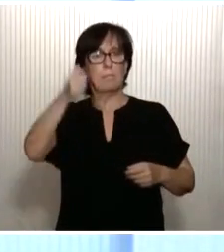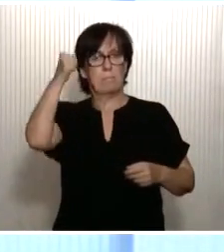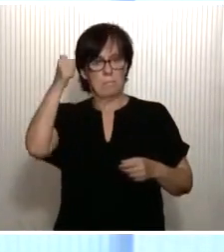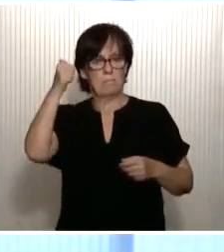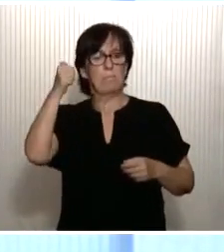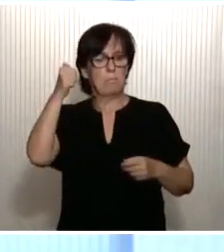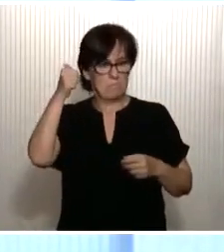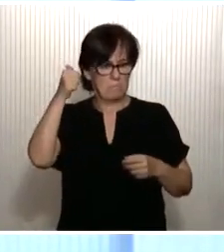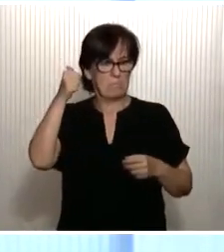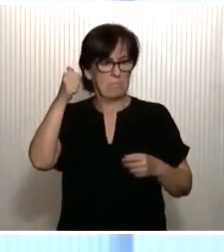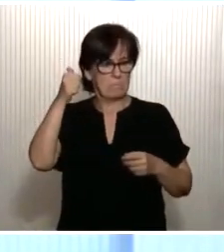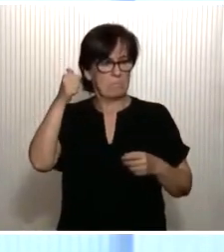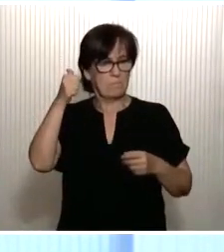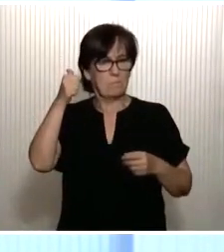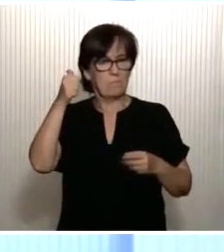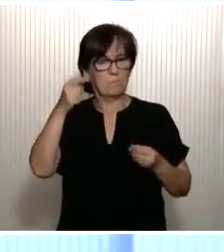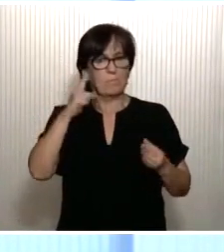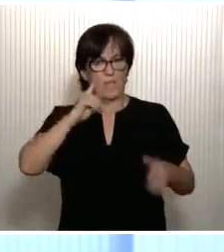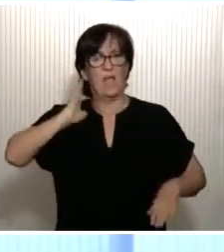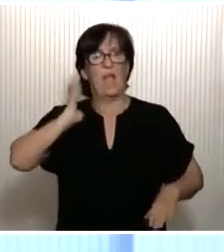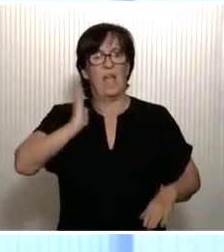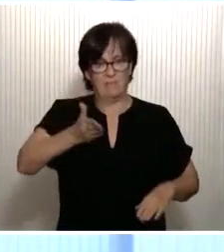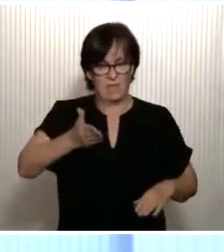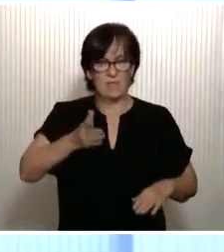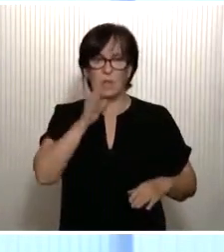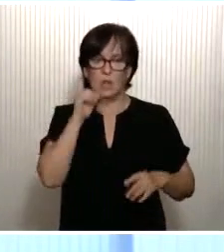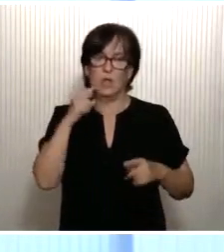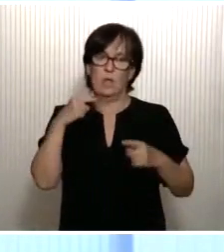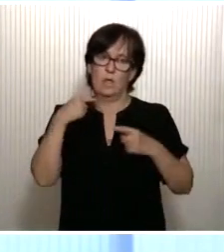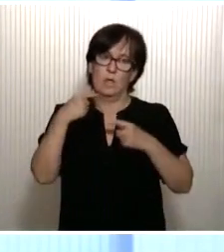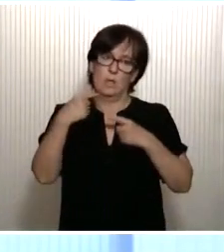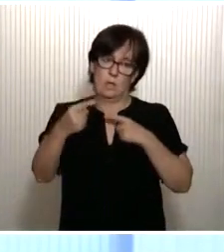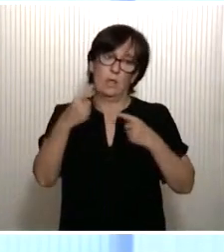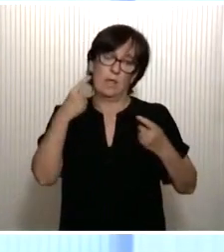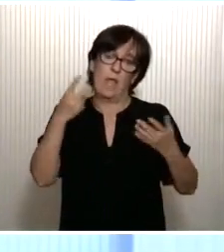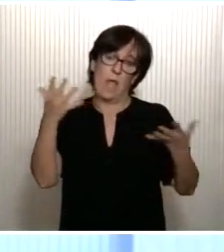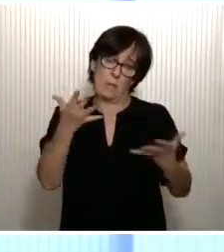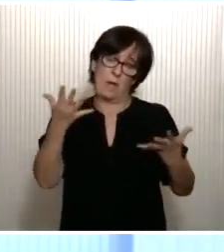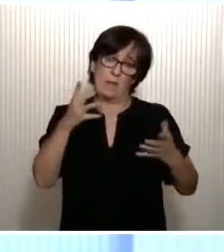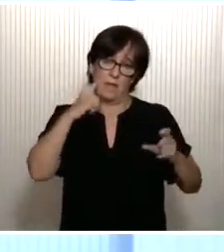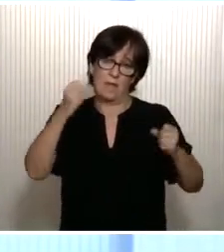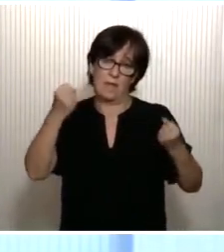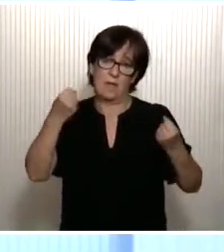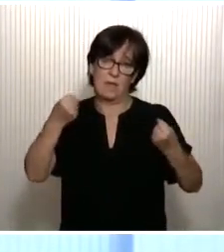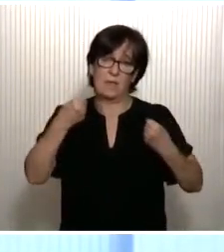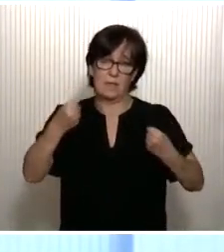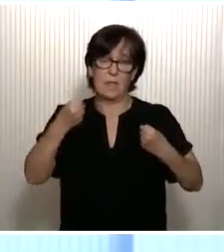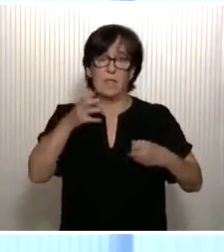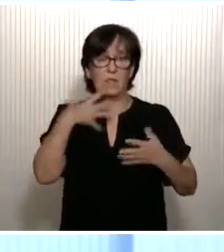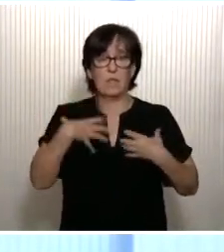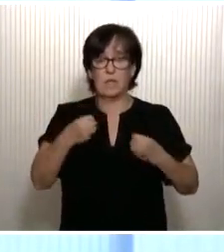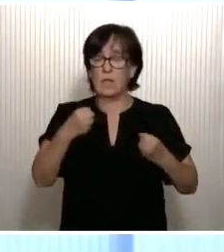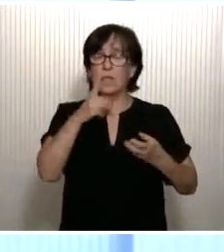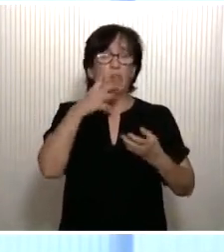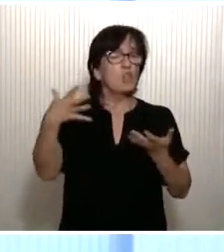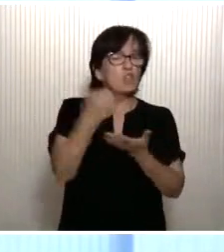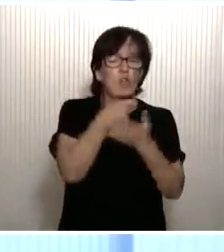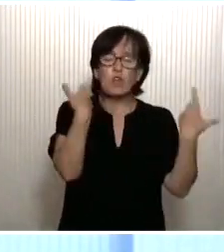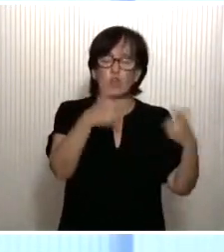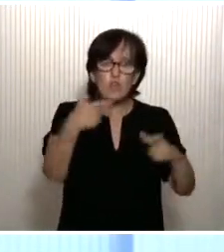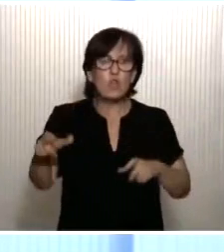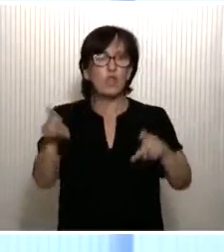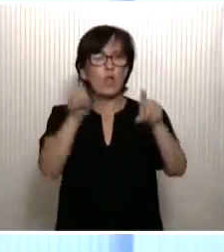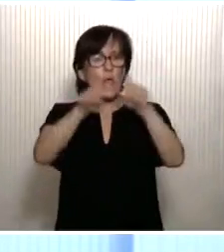afectados como consecuencia de esta emergencia sanitaria. De todos los sectores económicos. De todos los